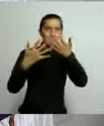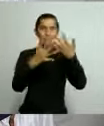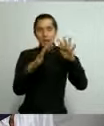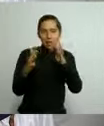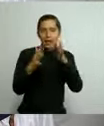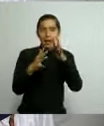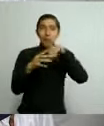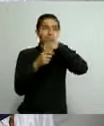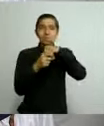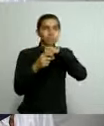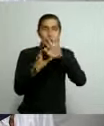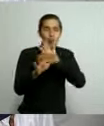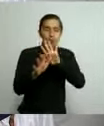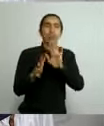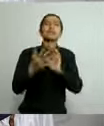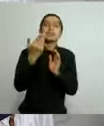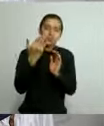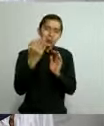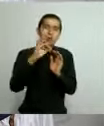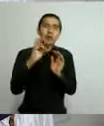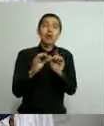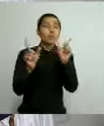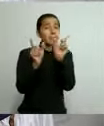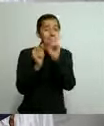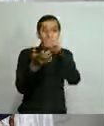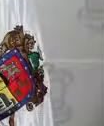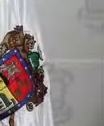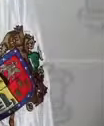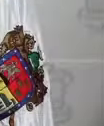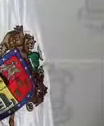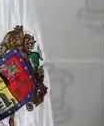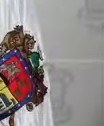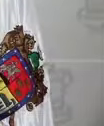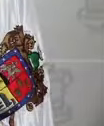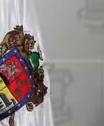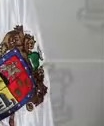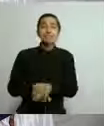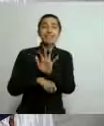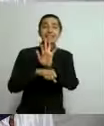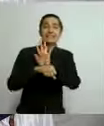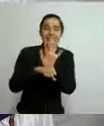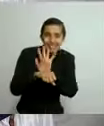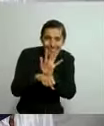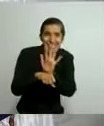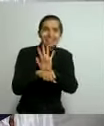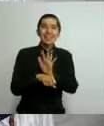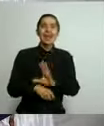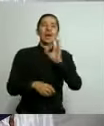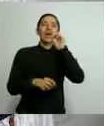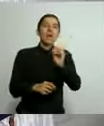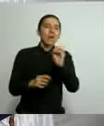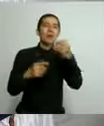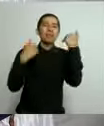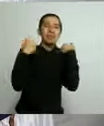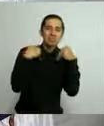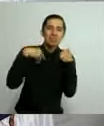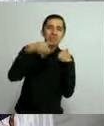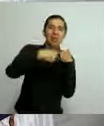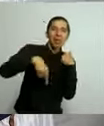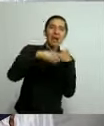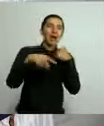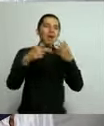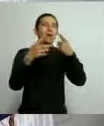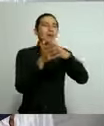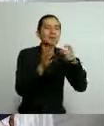su capacidad mediante citas. Los cines y centros comerciales funcionarán